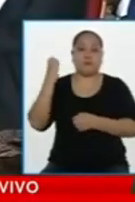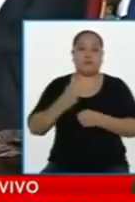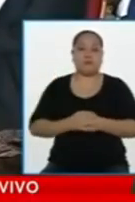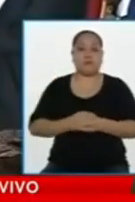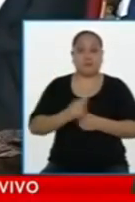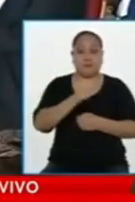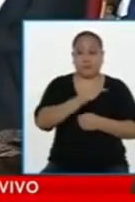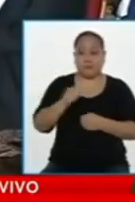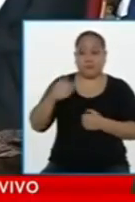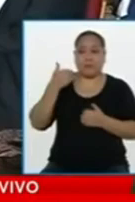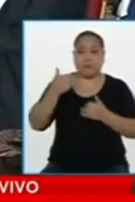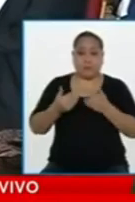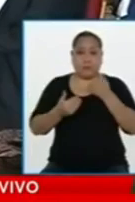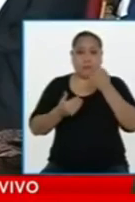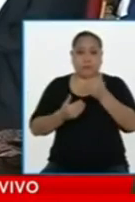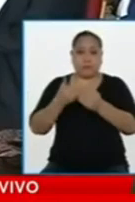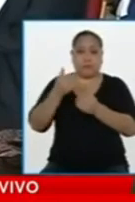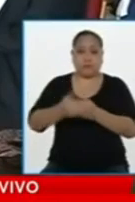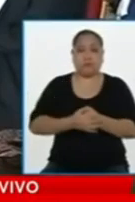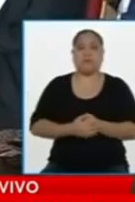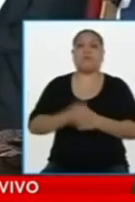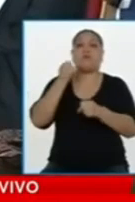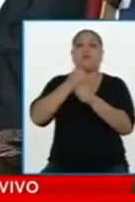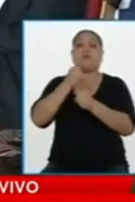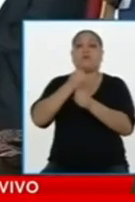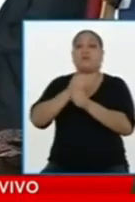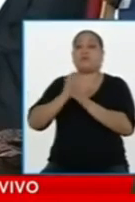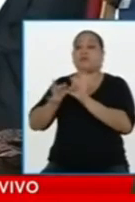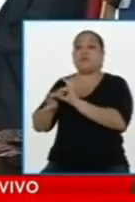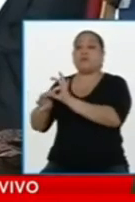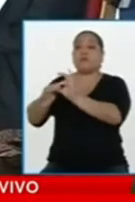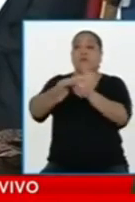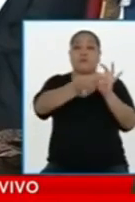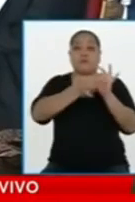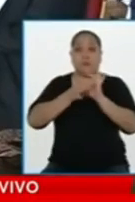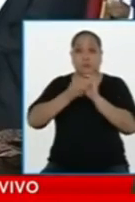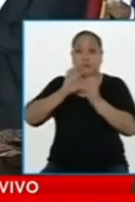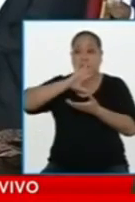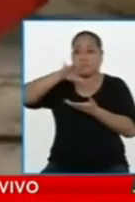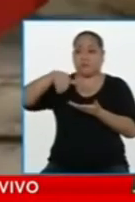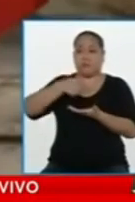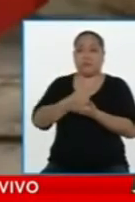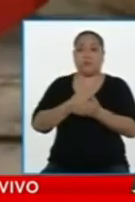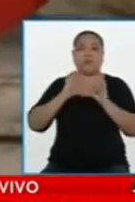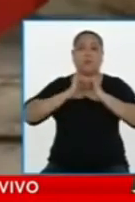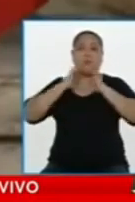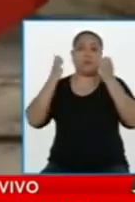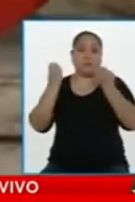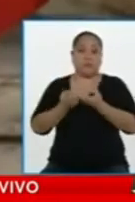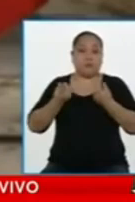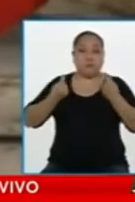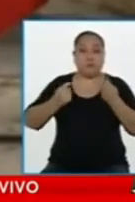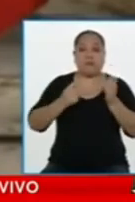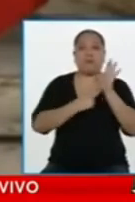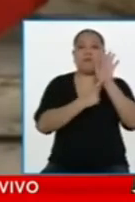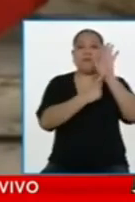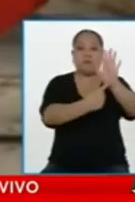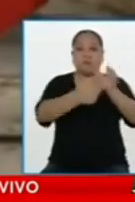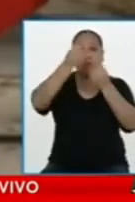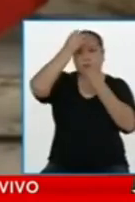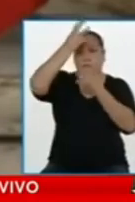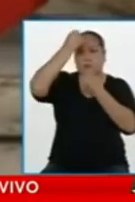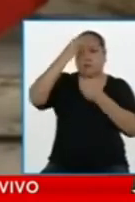claridad las cosas que exponía. Al grado que el ministro de